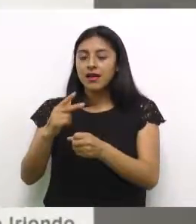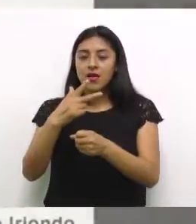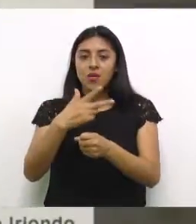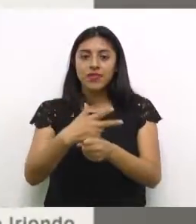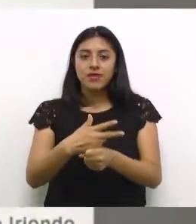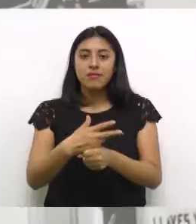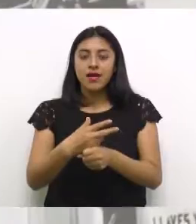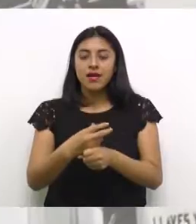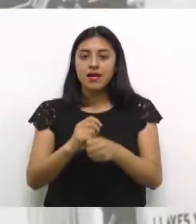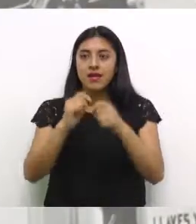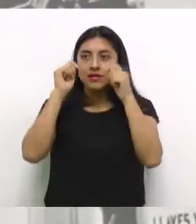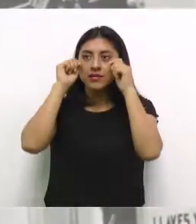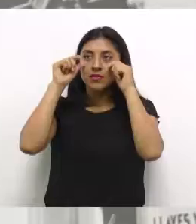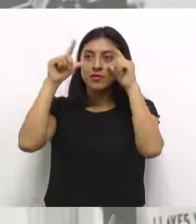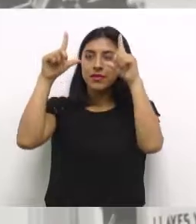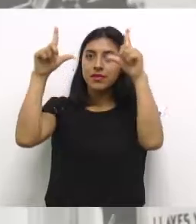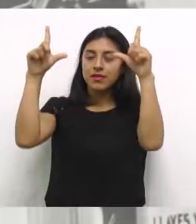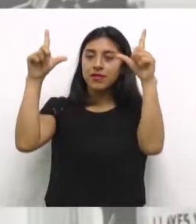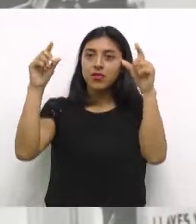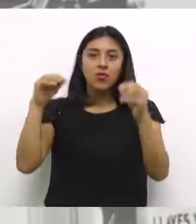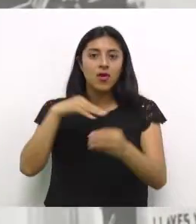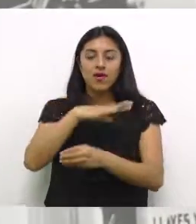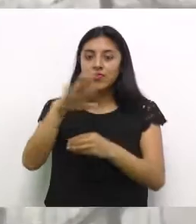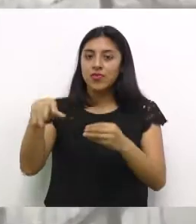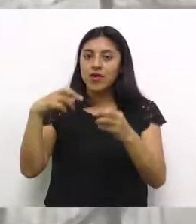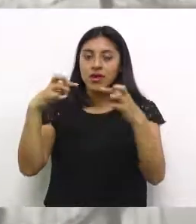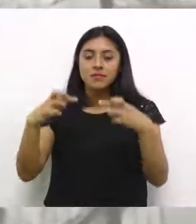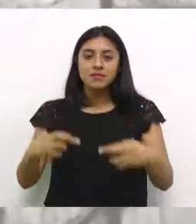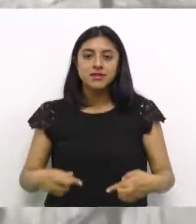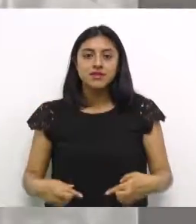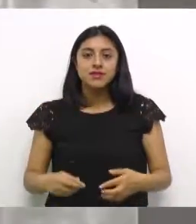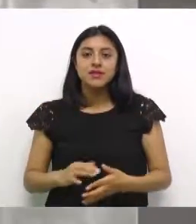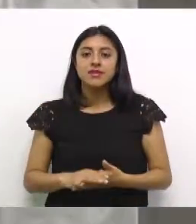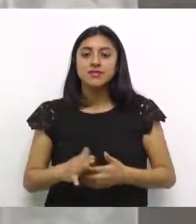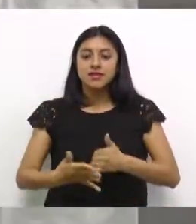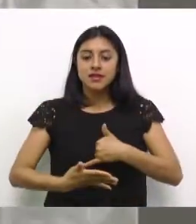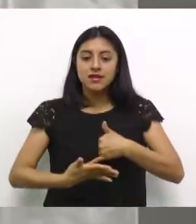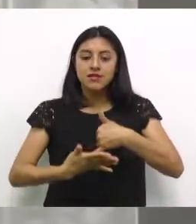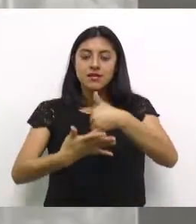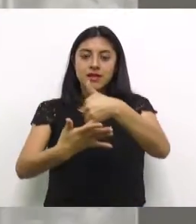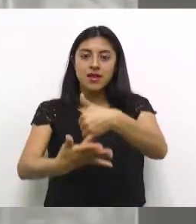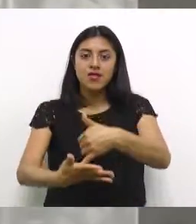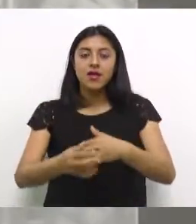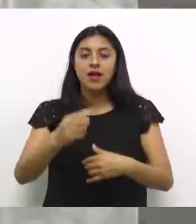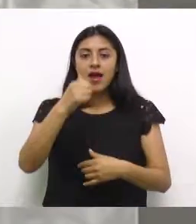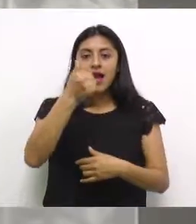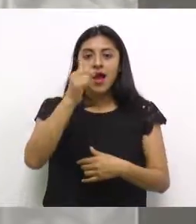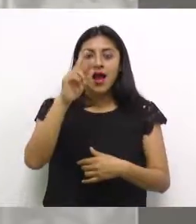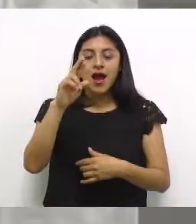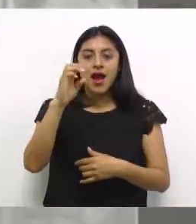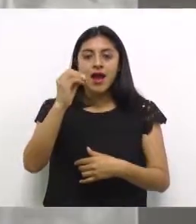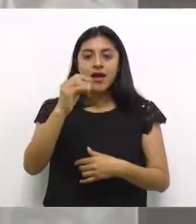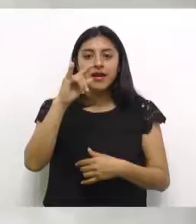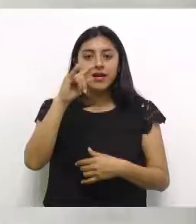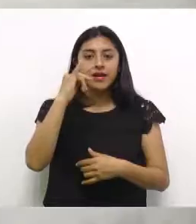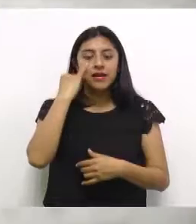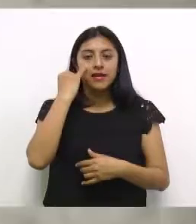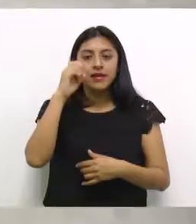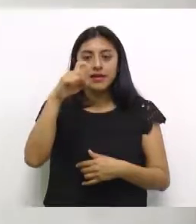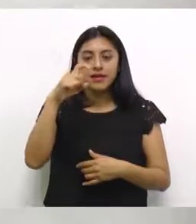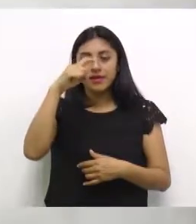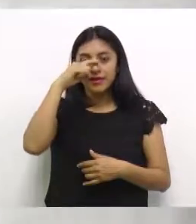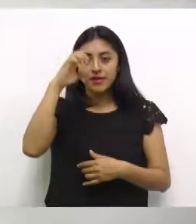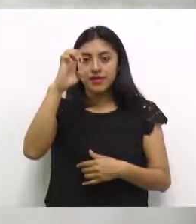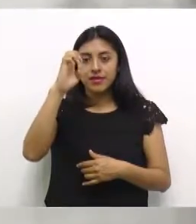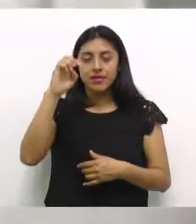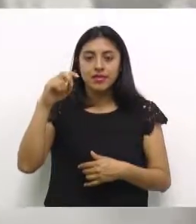en las edificaciones del Centro Histórico de Guatemala, y reconocido por su labor a lo largo de su vida, en donde recibió distinciones como